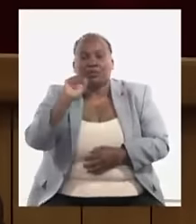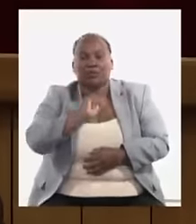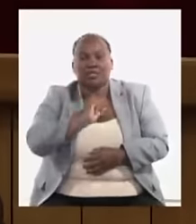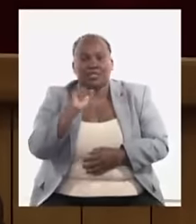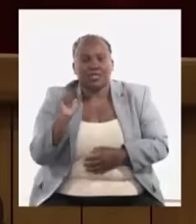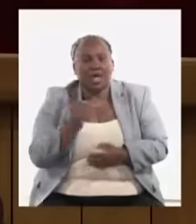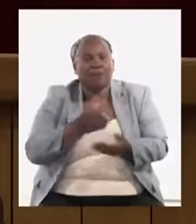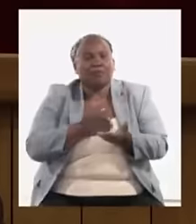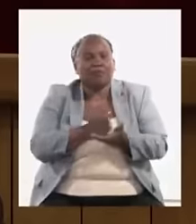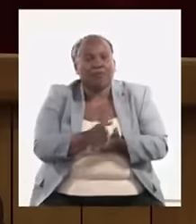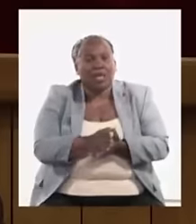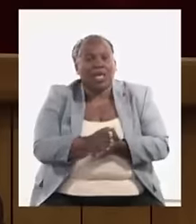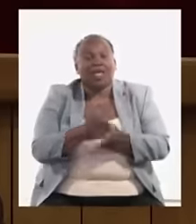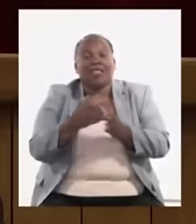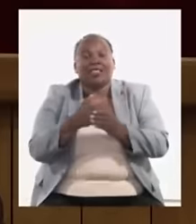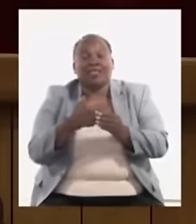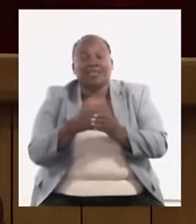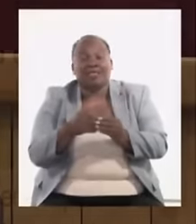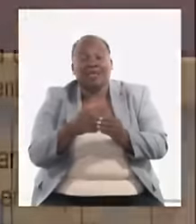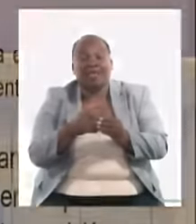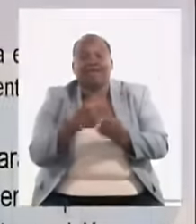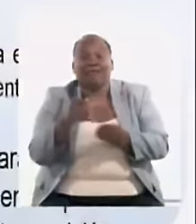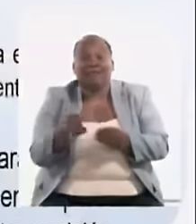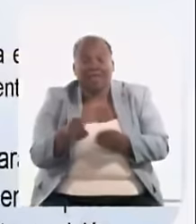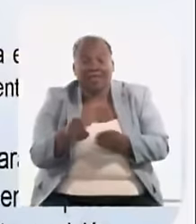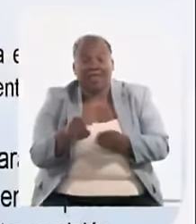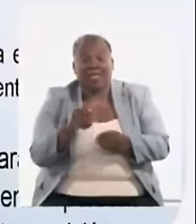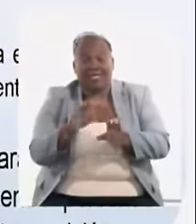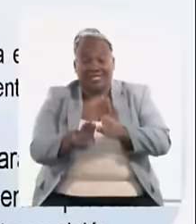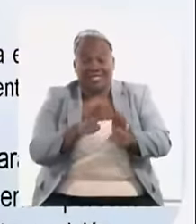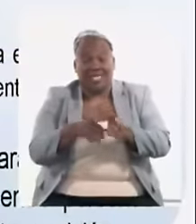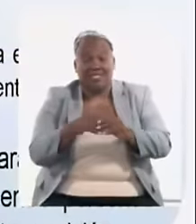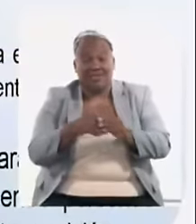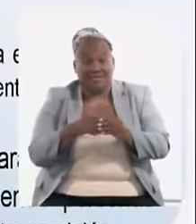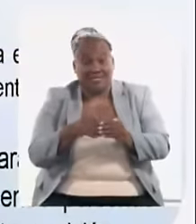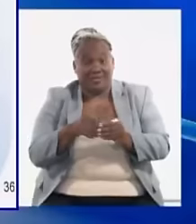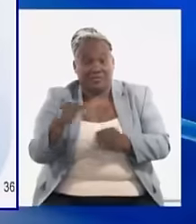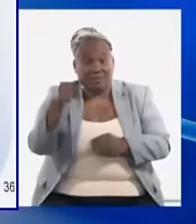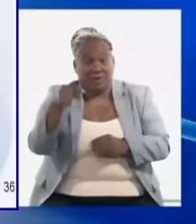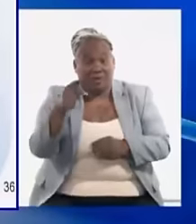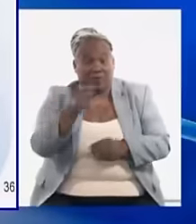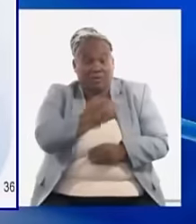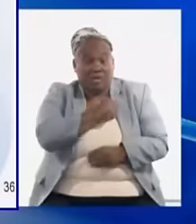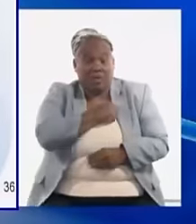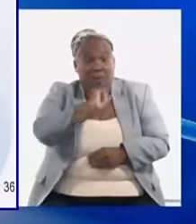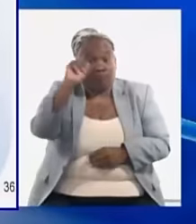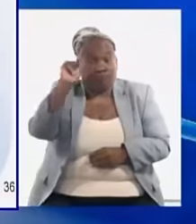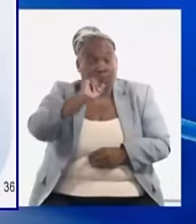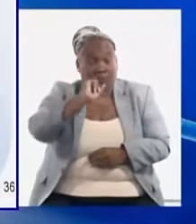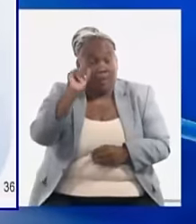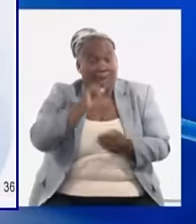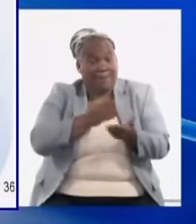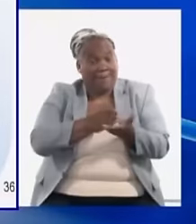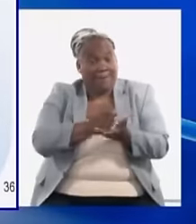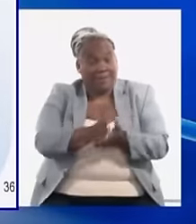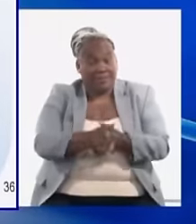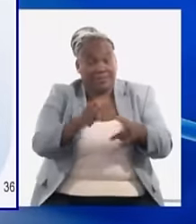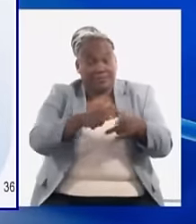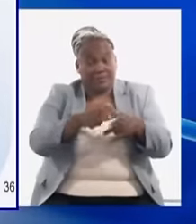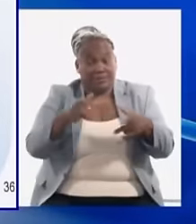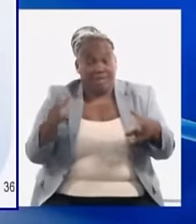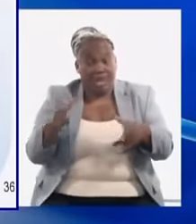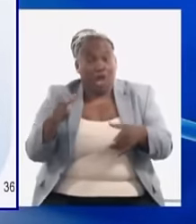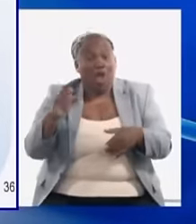estable en las tiendas de divisas en primer lugar si queremos nosotros entonces lograr mantener e incrementar la